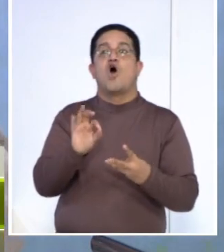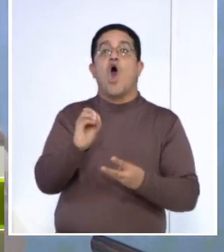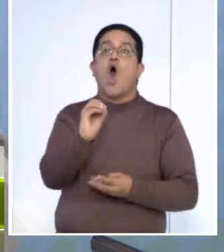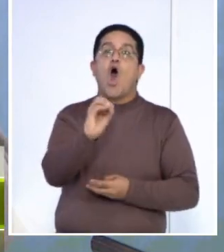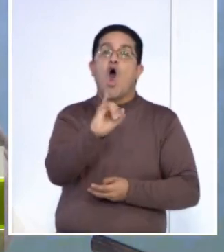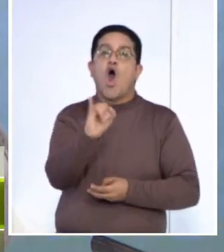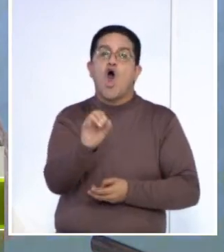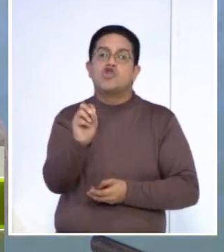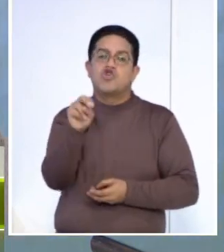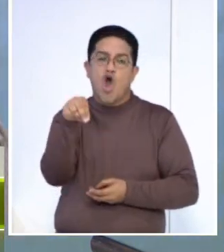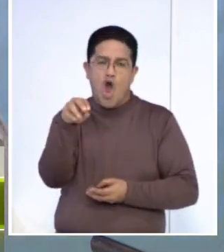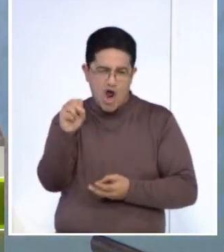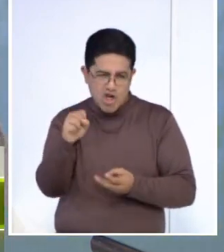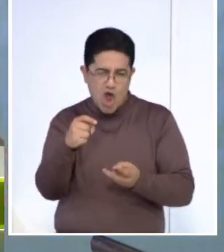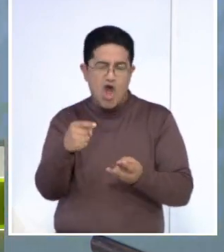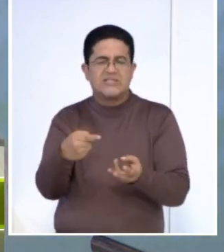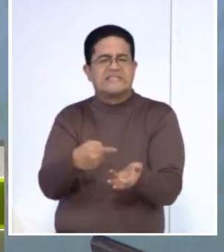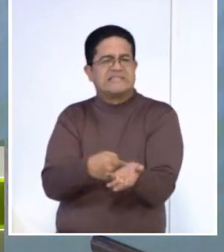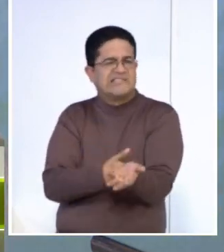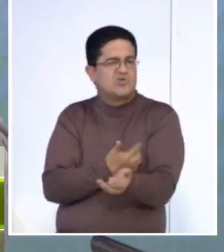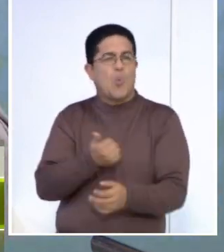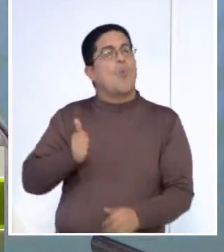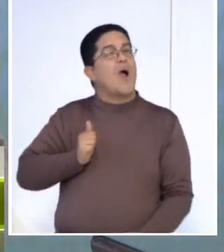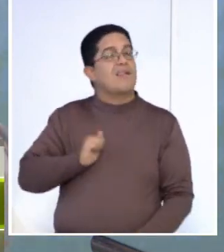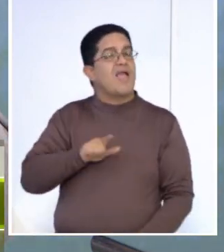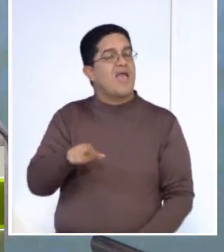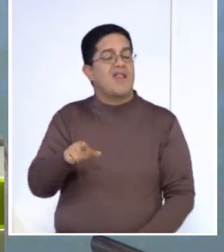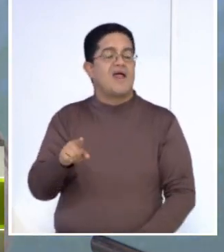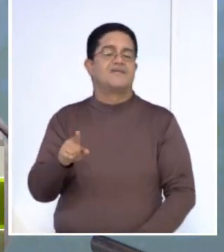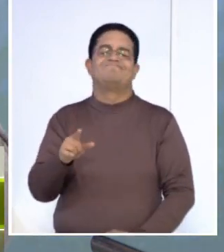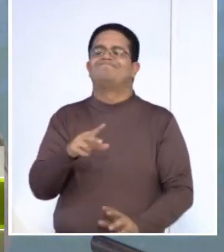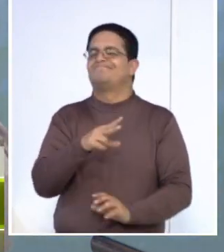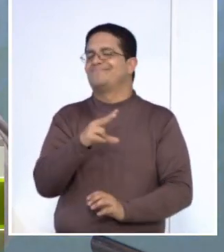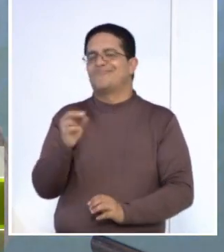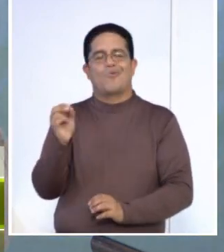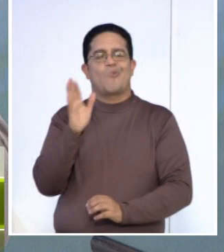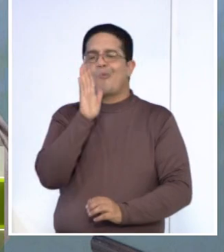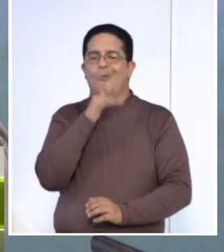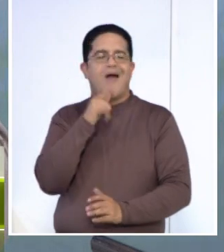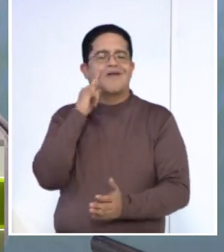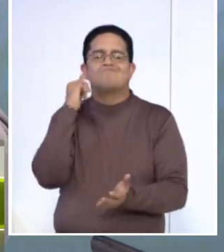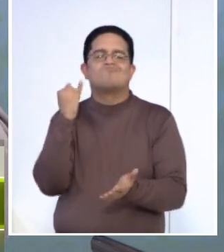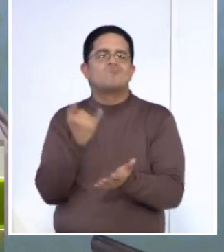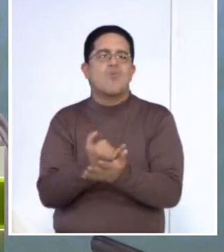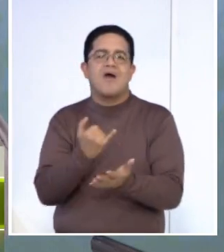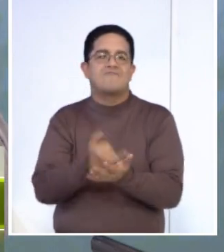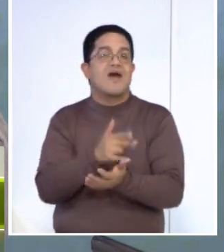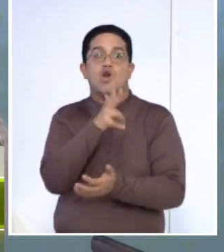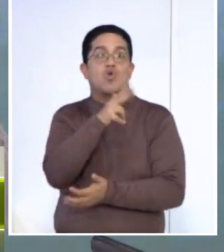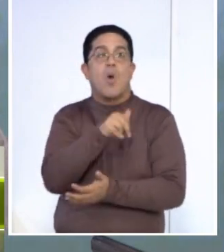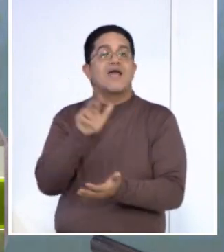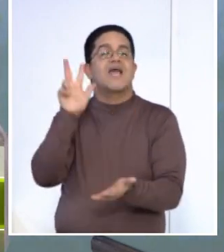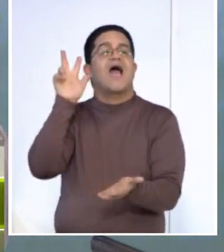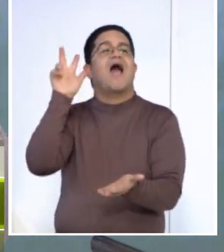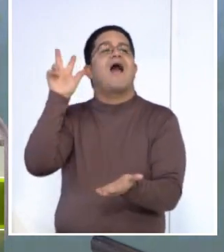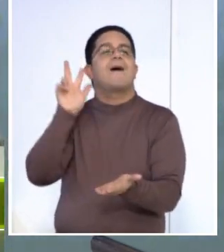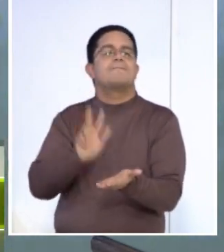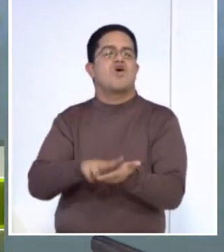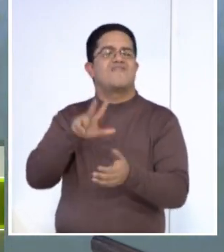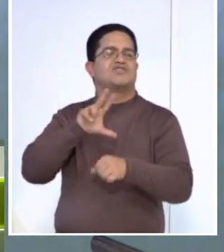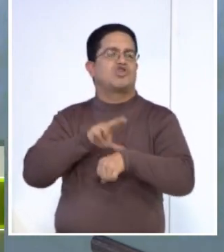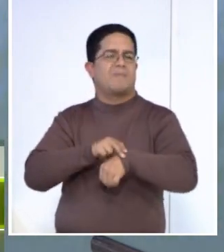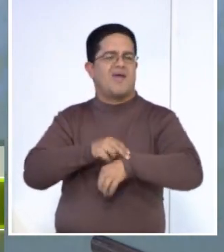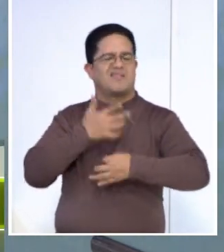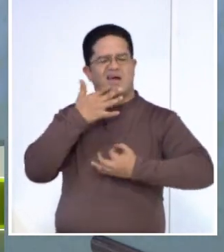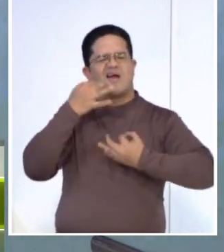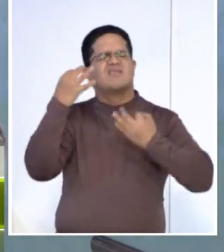terapia con esto, células madre, qué sé yo. Cualquier cantidad de esas cosas no está probado, no tiene una aprobación y una base científica real de